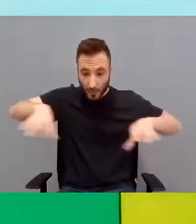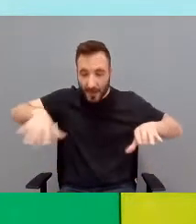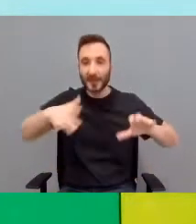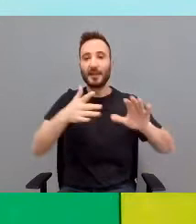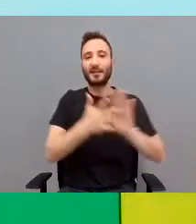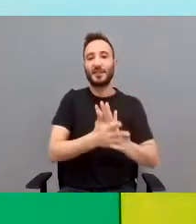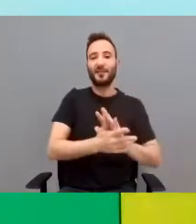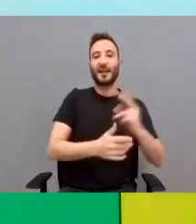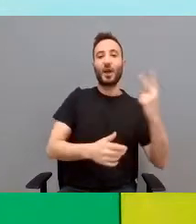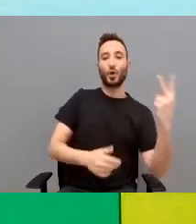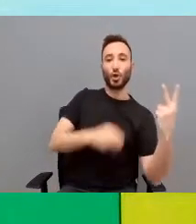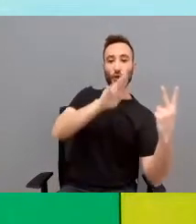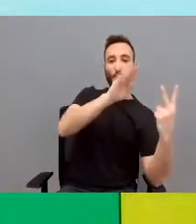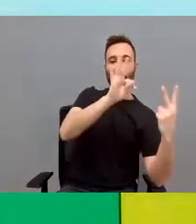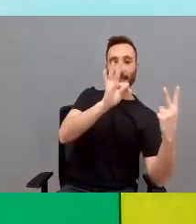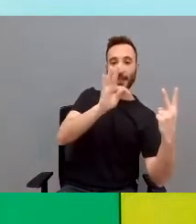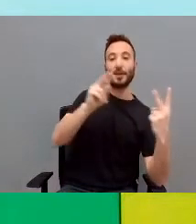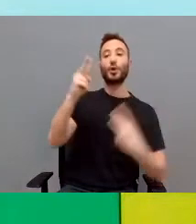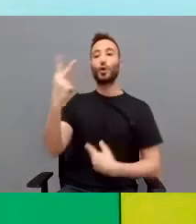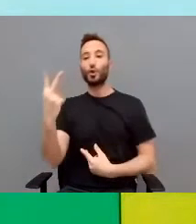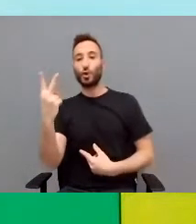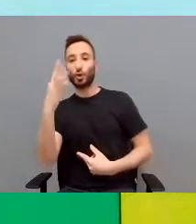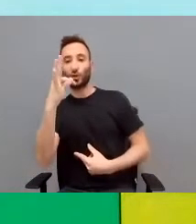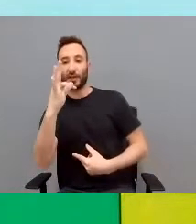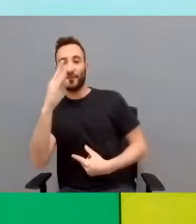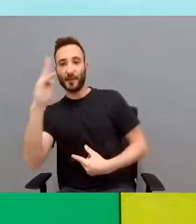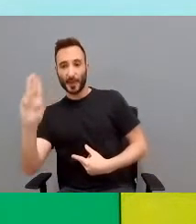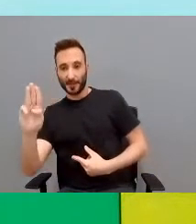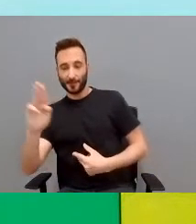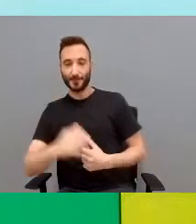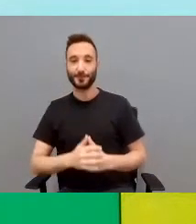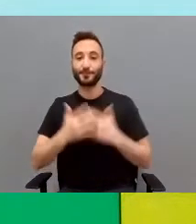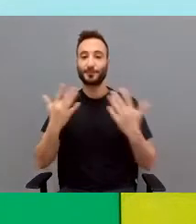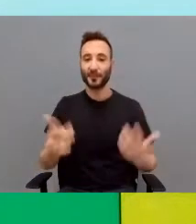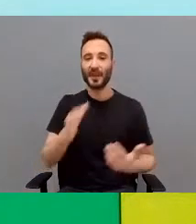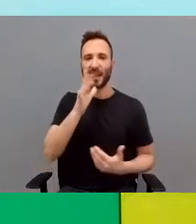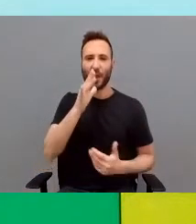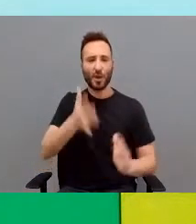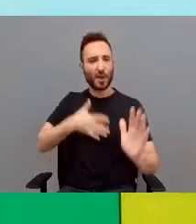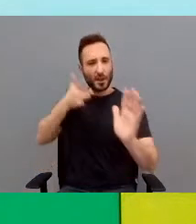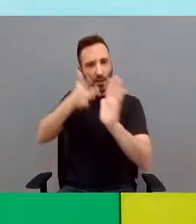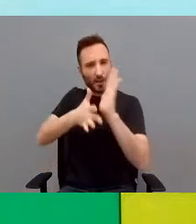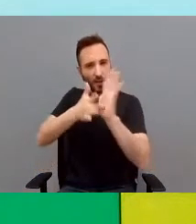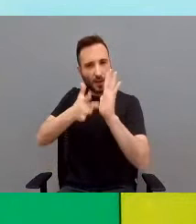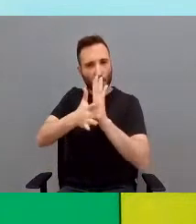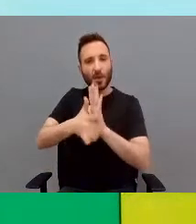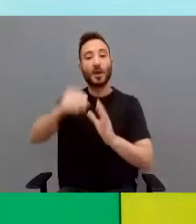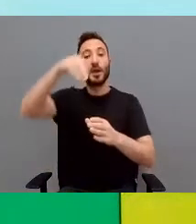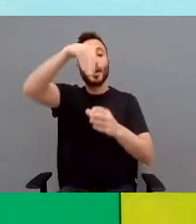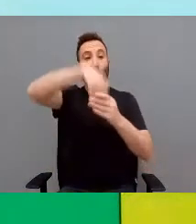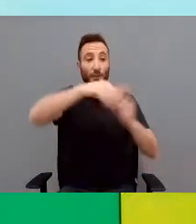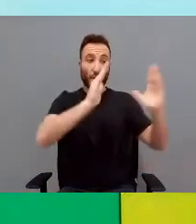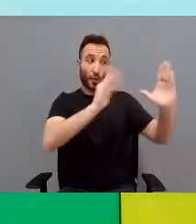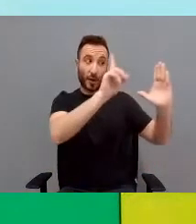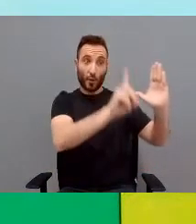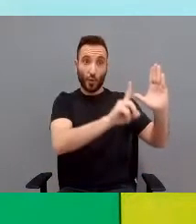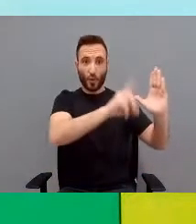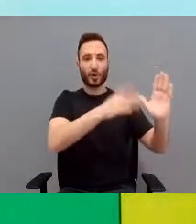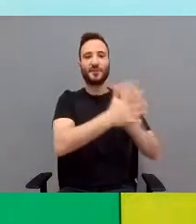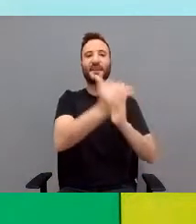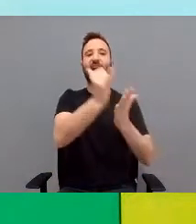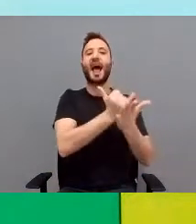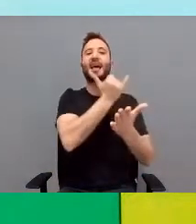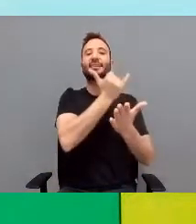somos dos PT y dos profesores de FP. Os contamos ahora, dentro del mismo bloque, los